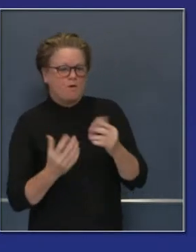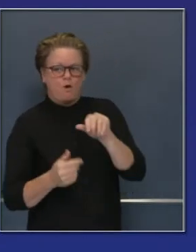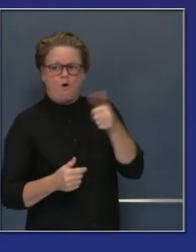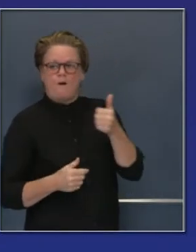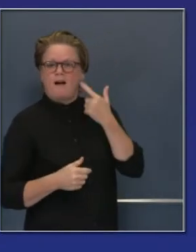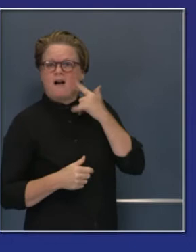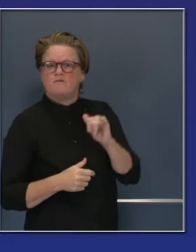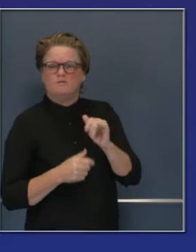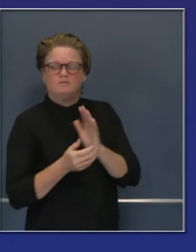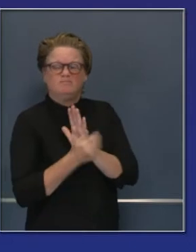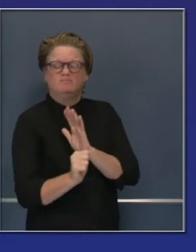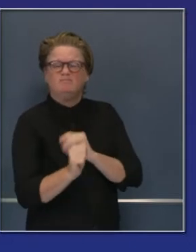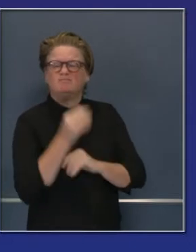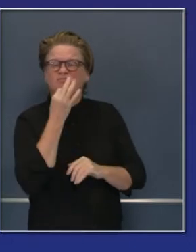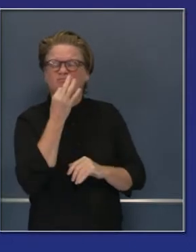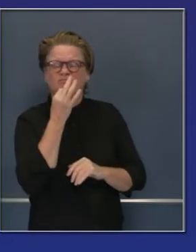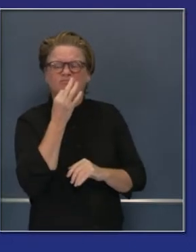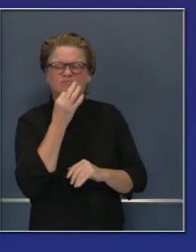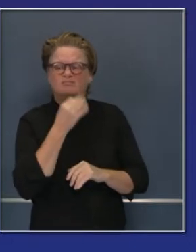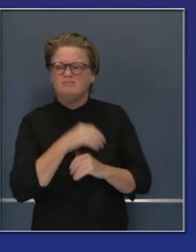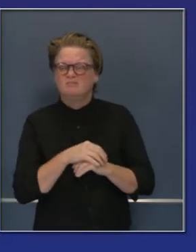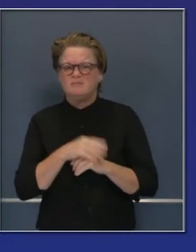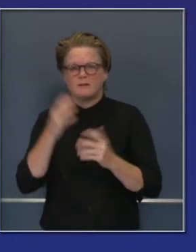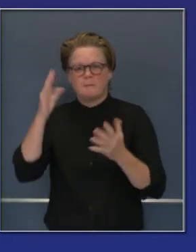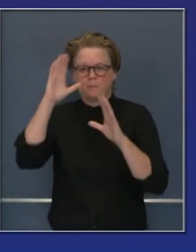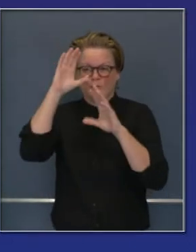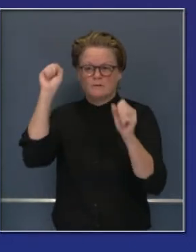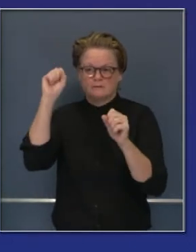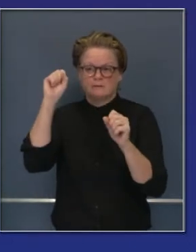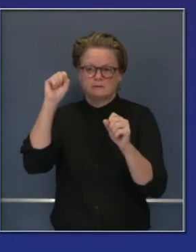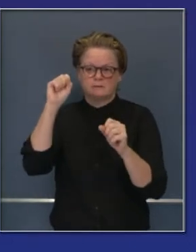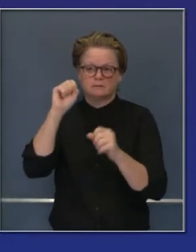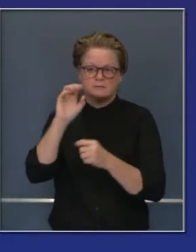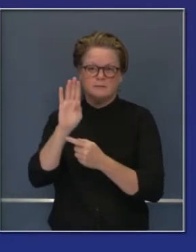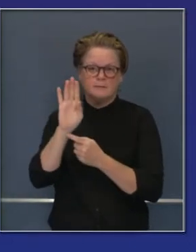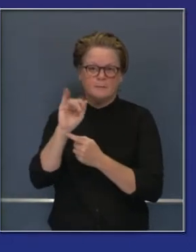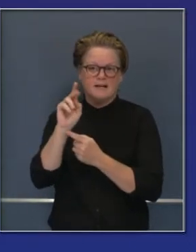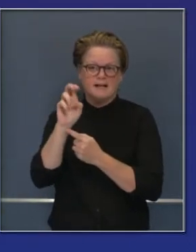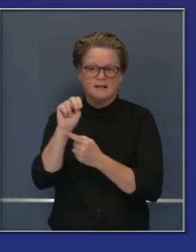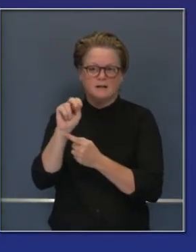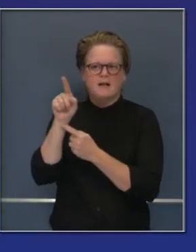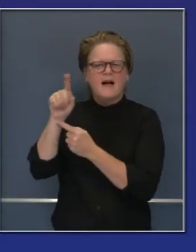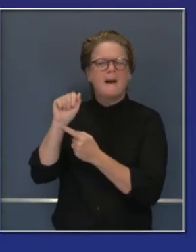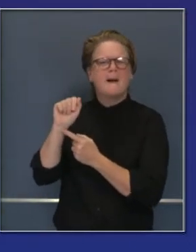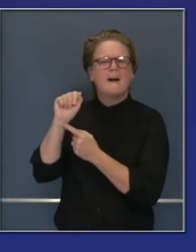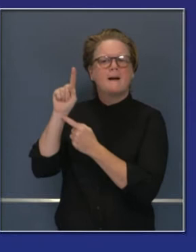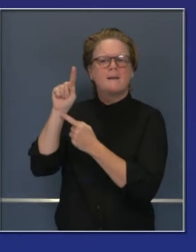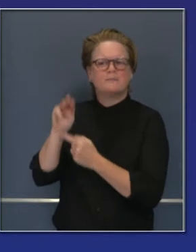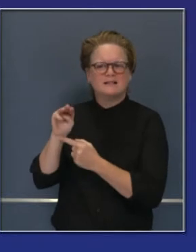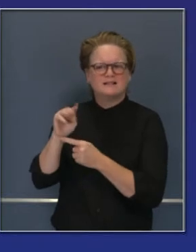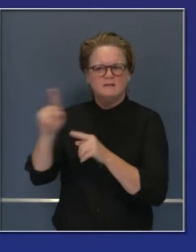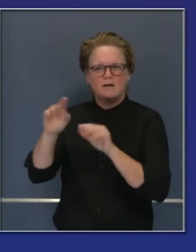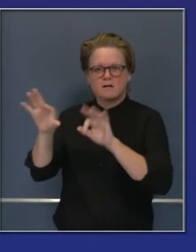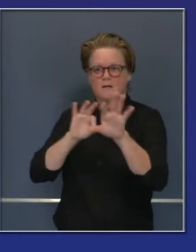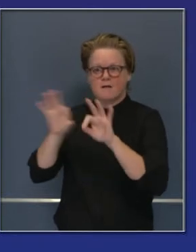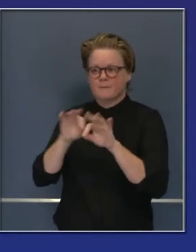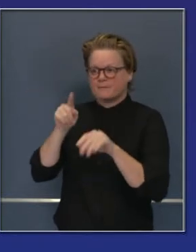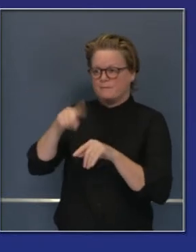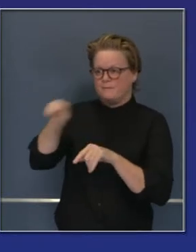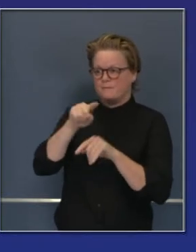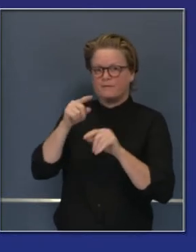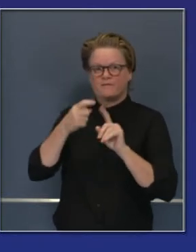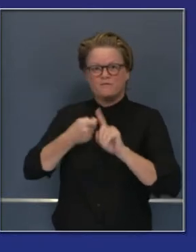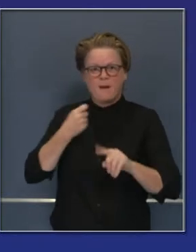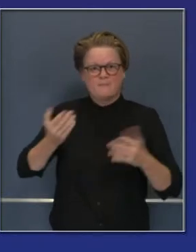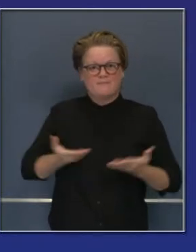California. Y también otros californianos fueron llevados por la administración de Biden. Esto reforzará nuestra sociedad con nuestra nueva